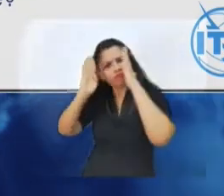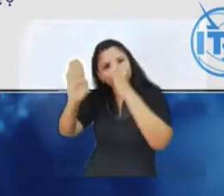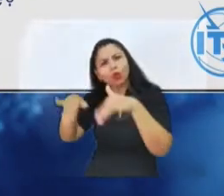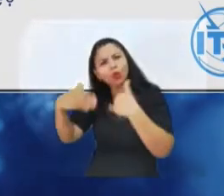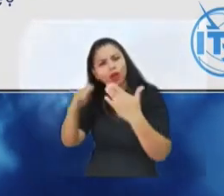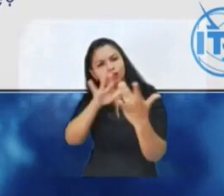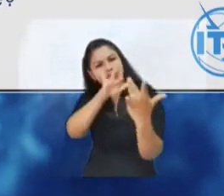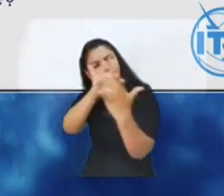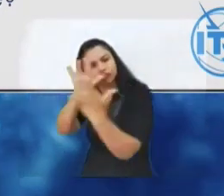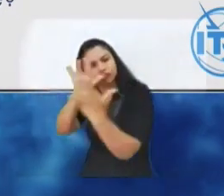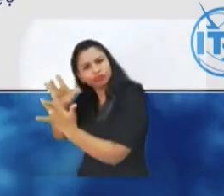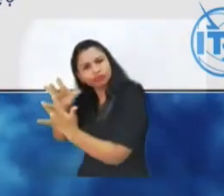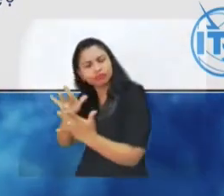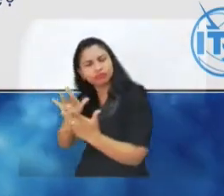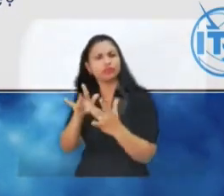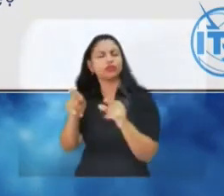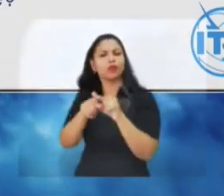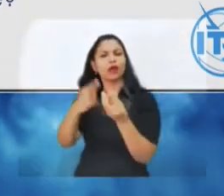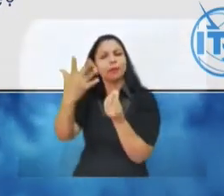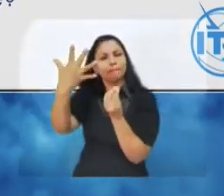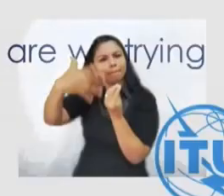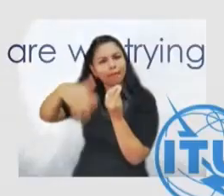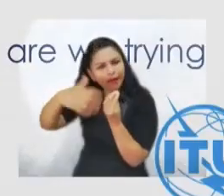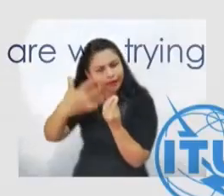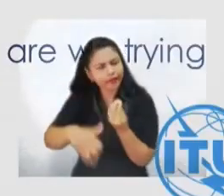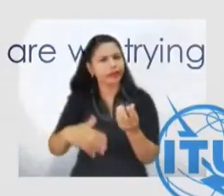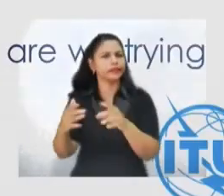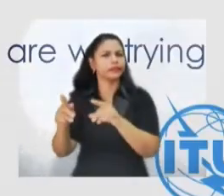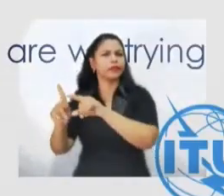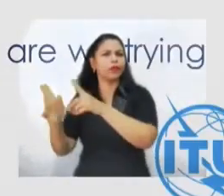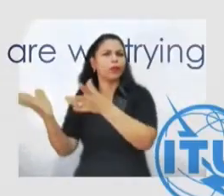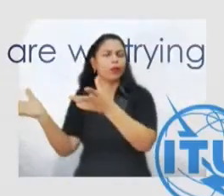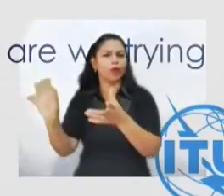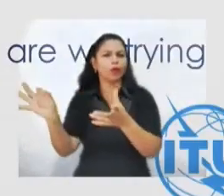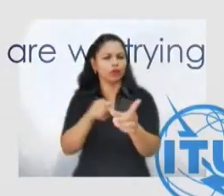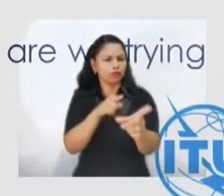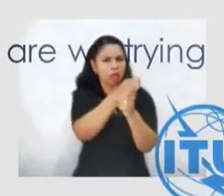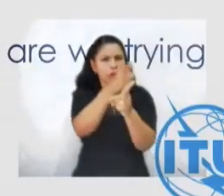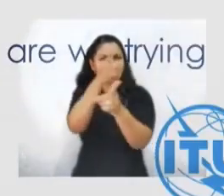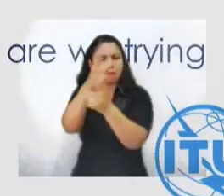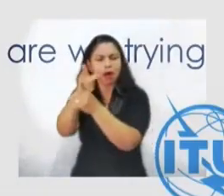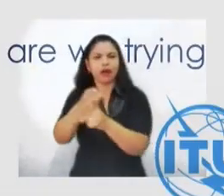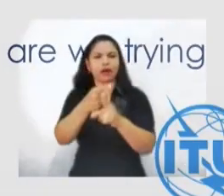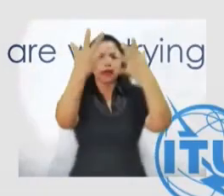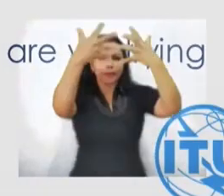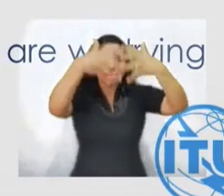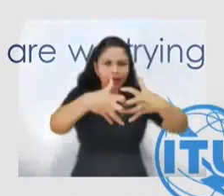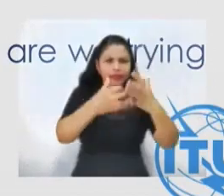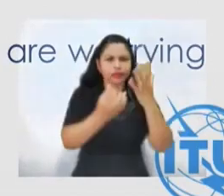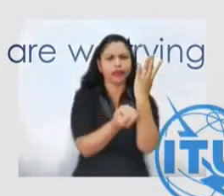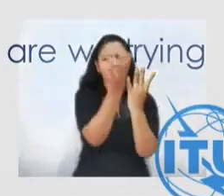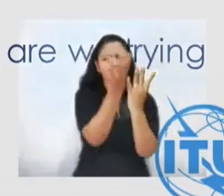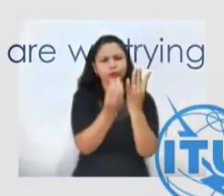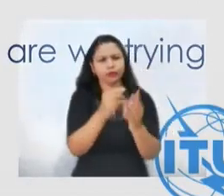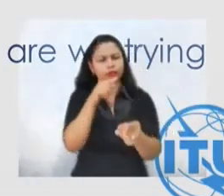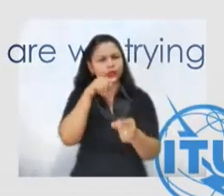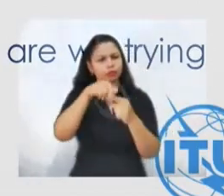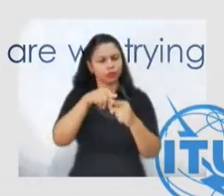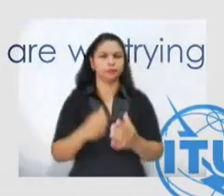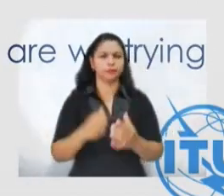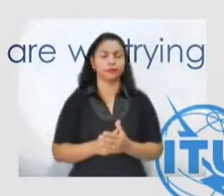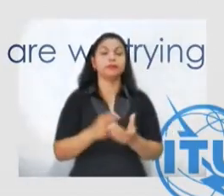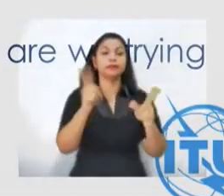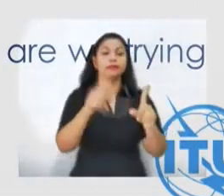máquinas por objetos y al aumento de la eficacia de las industrias o también a conectar las poblaciones rurales